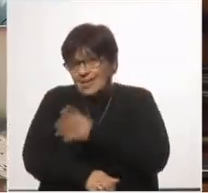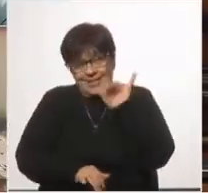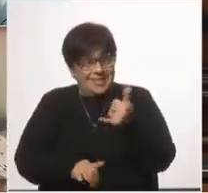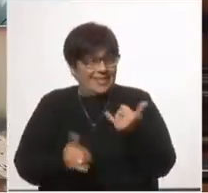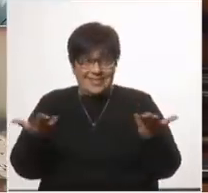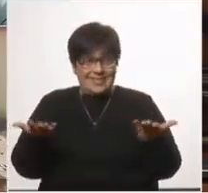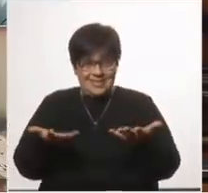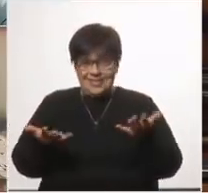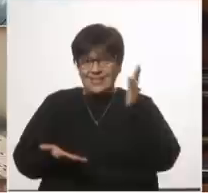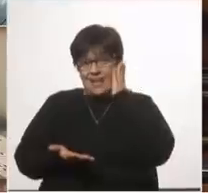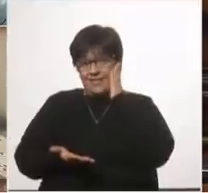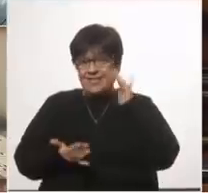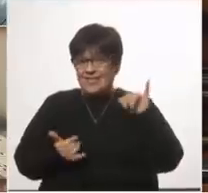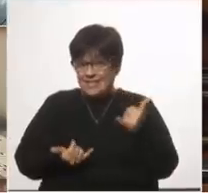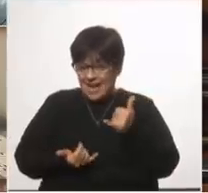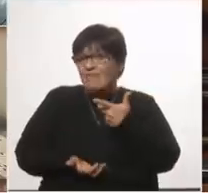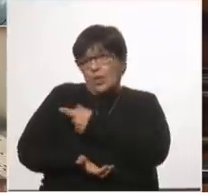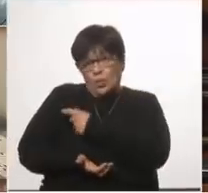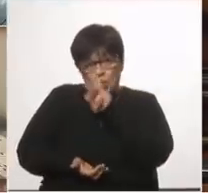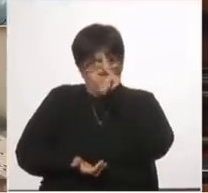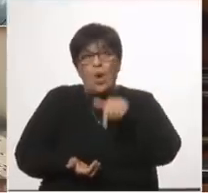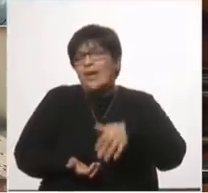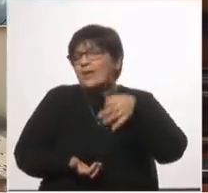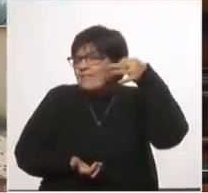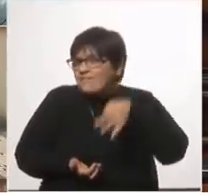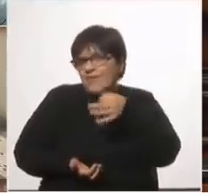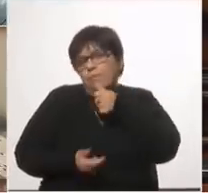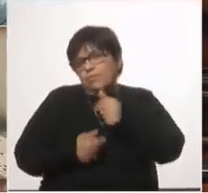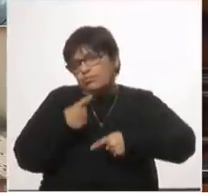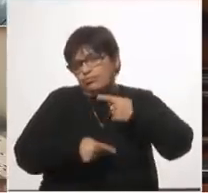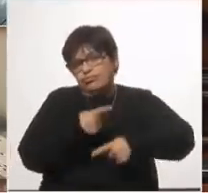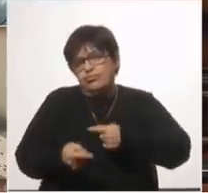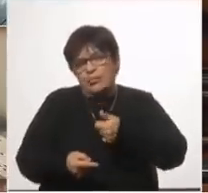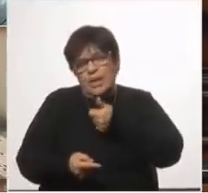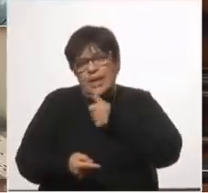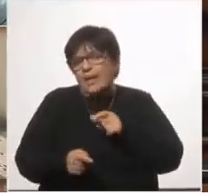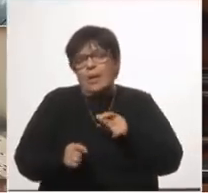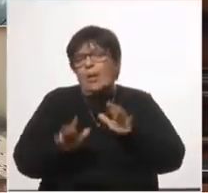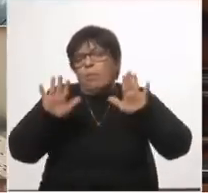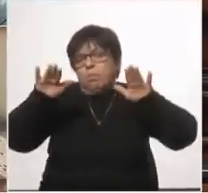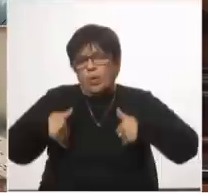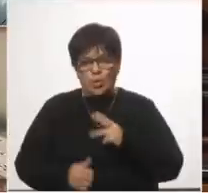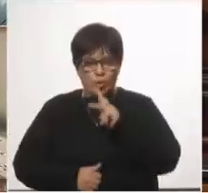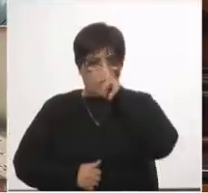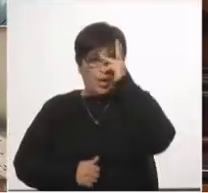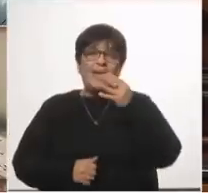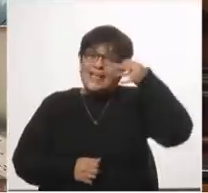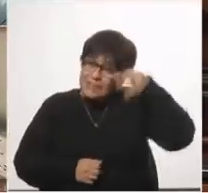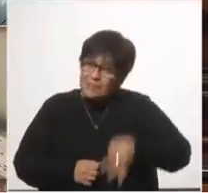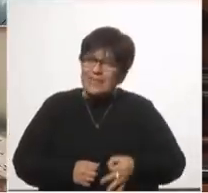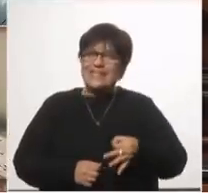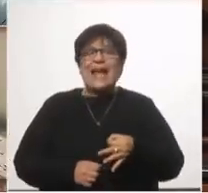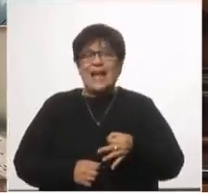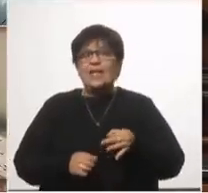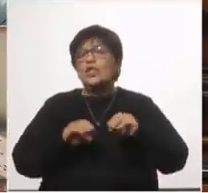demostrado la eficiencia del sistema de vacunación uruguayo que es una vieja tradición del sistema de salud uruguayo y en particular del sistema